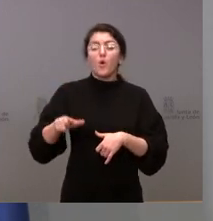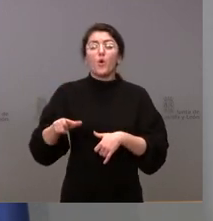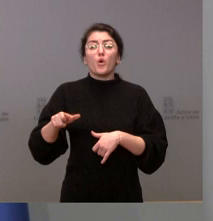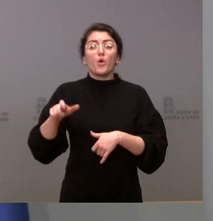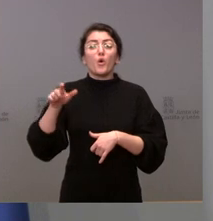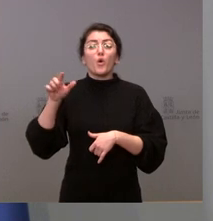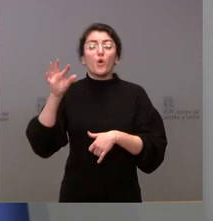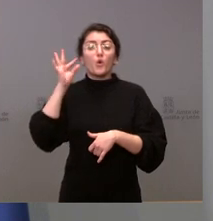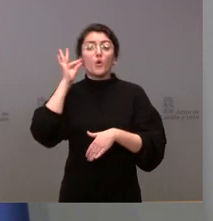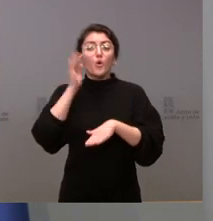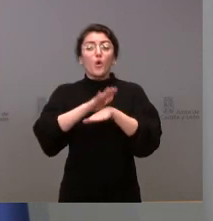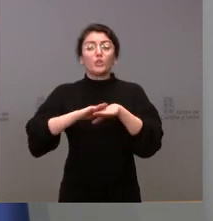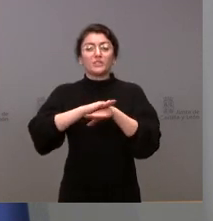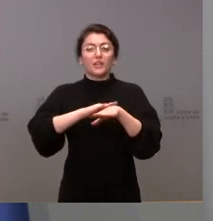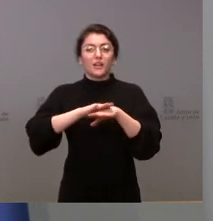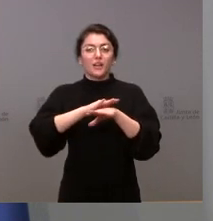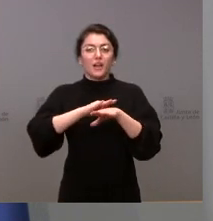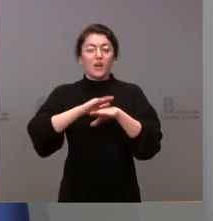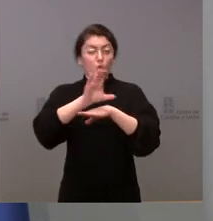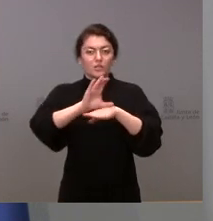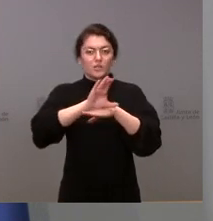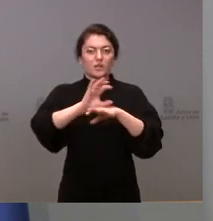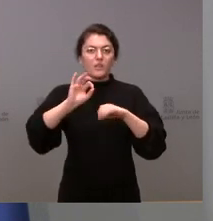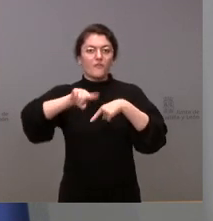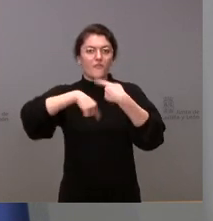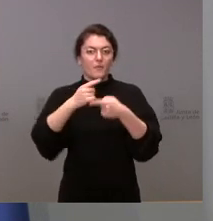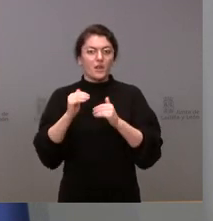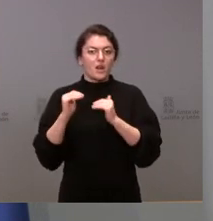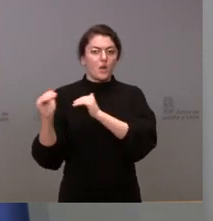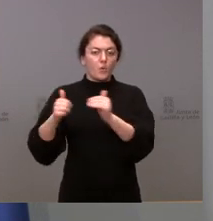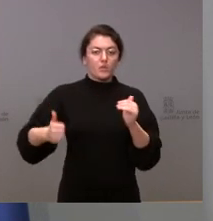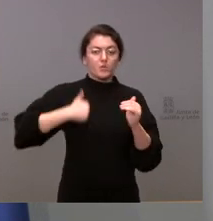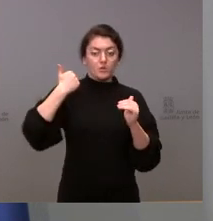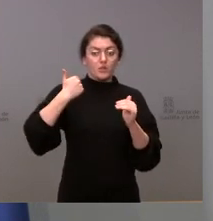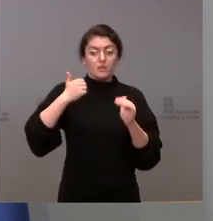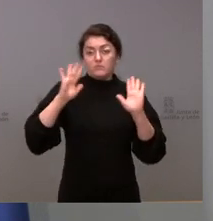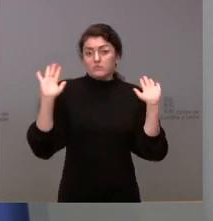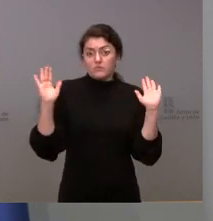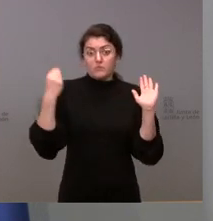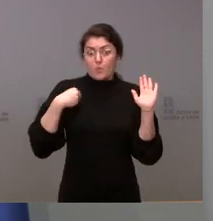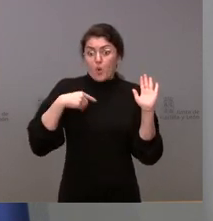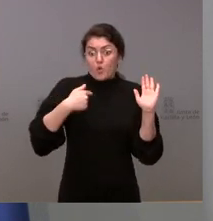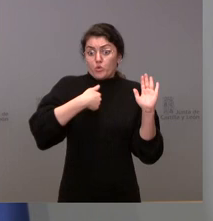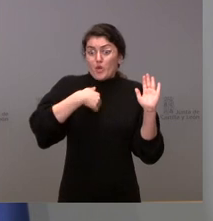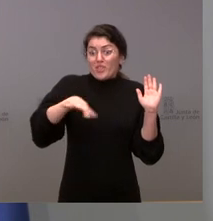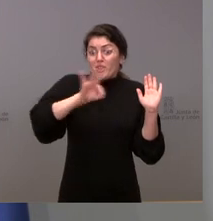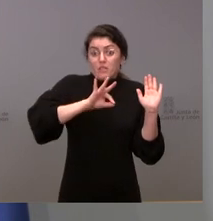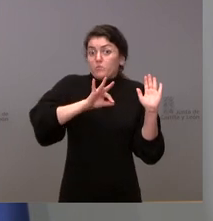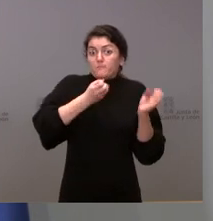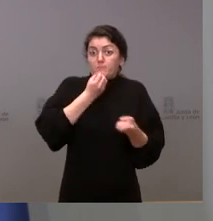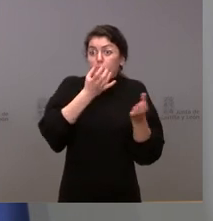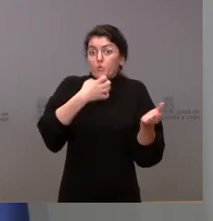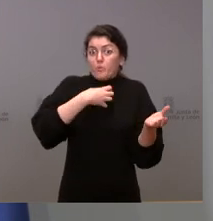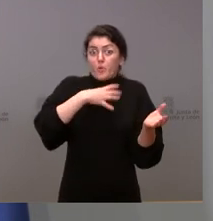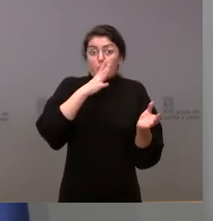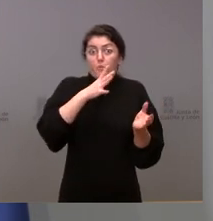yo aquí no puedo entrar a valorar una decisión cuyo contenido y detalle pues desconocemos porque no se nos ha informado y tenemos